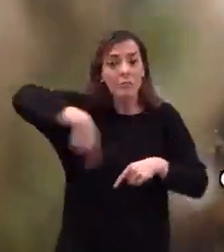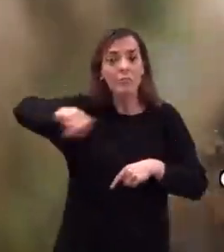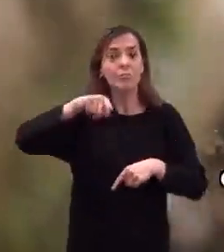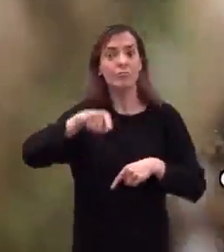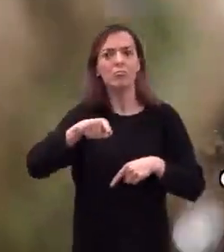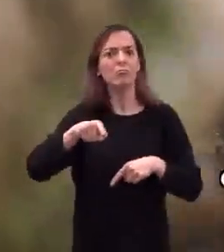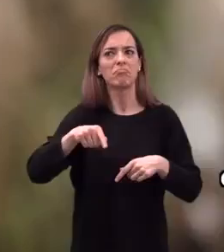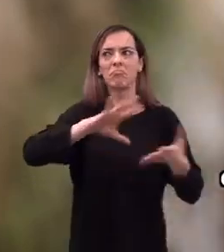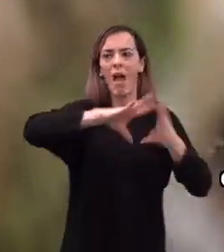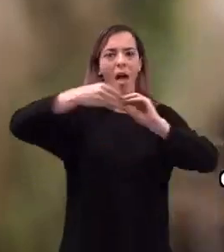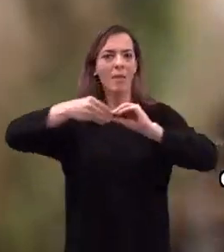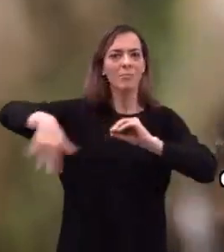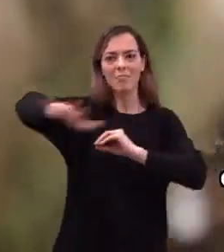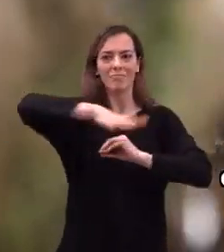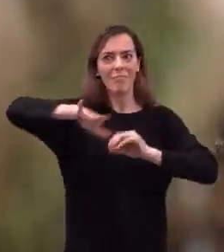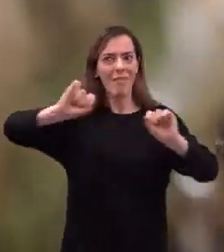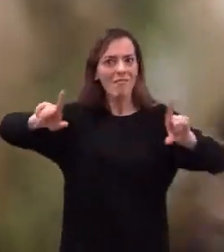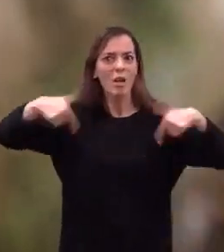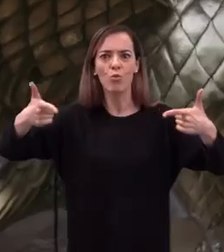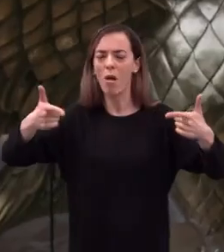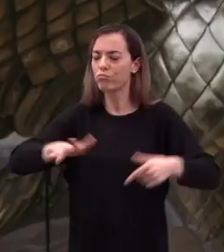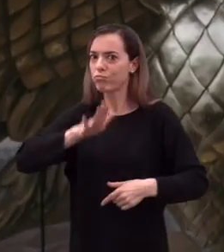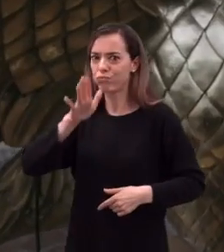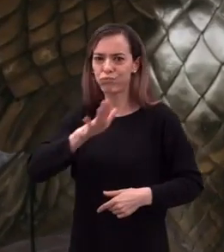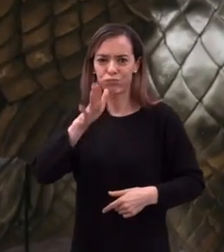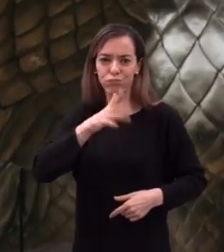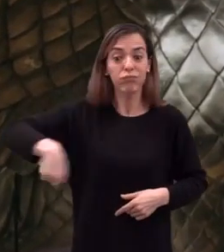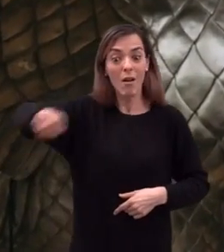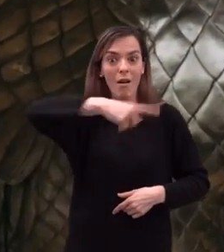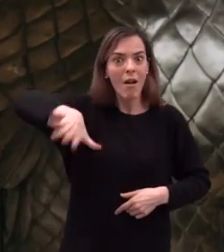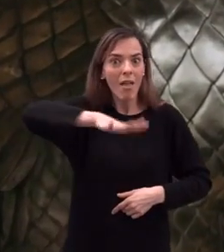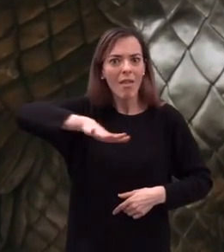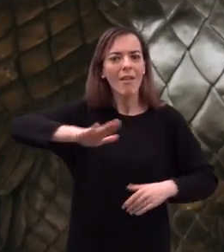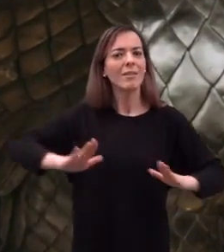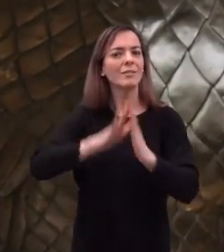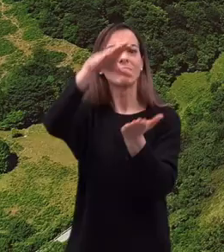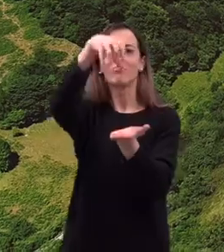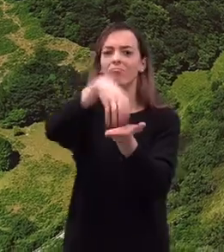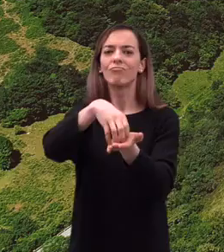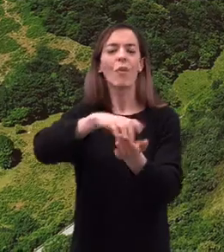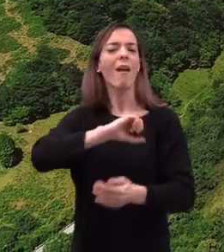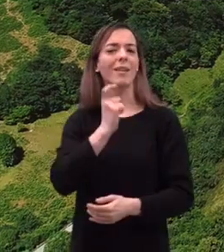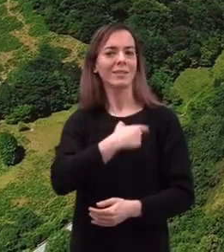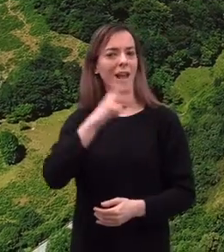adaptan a un marco natural portentoso y configuran un santuario cristiano.